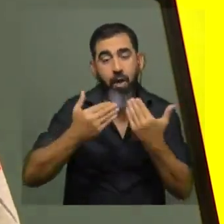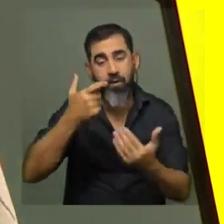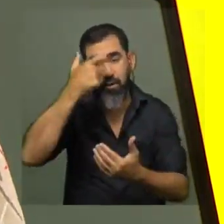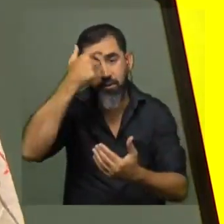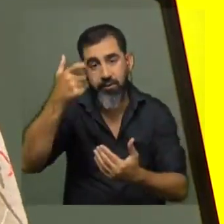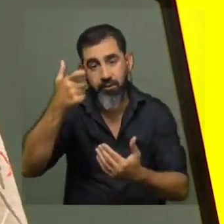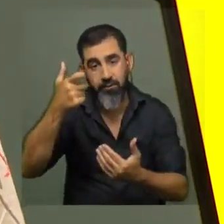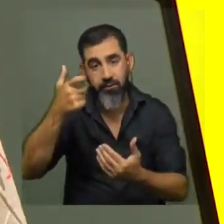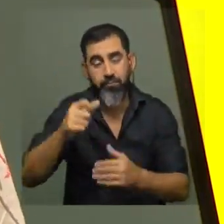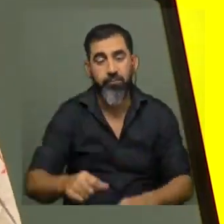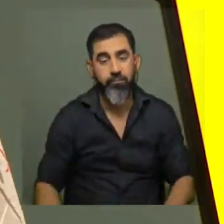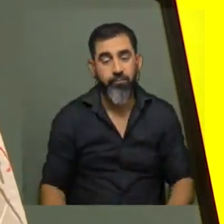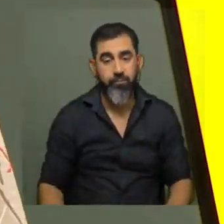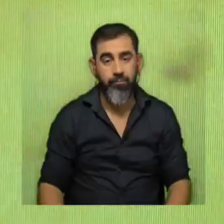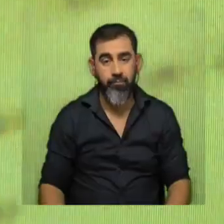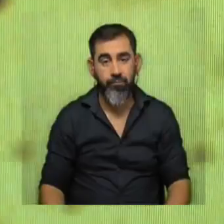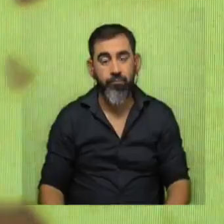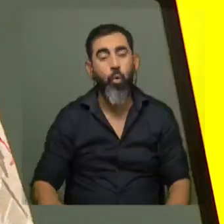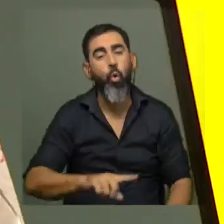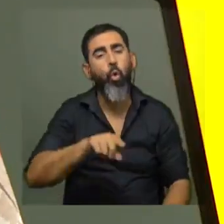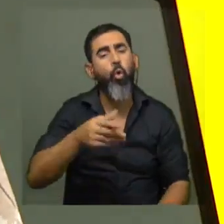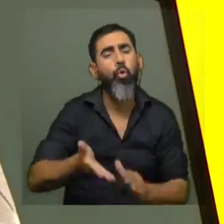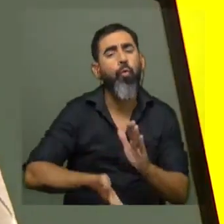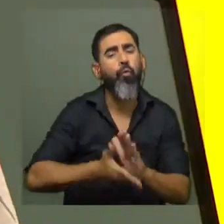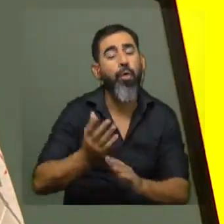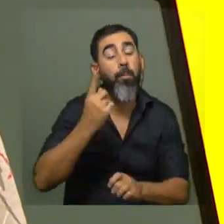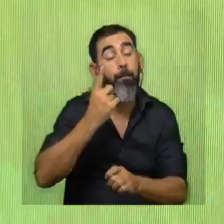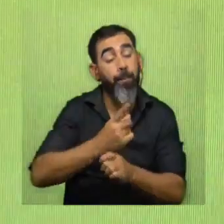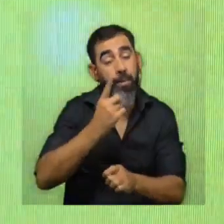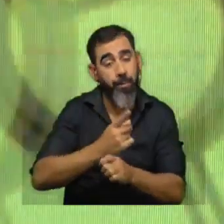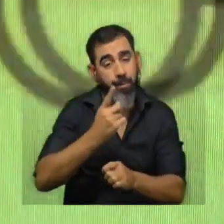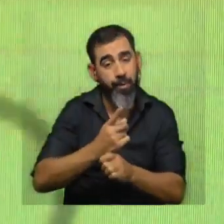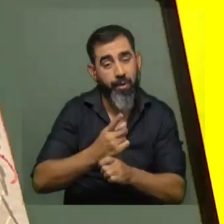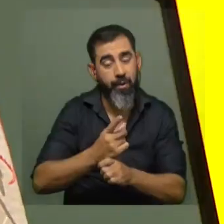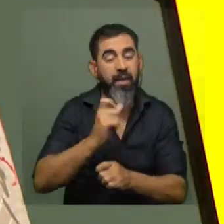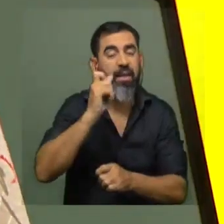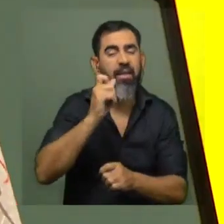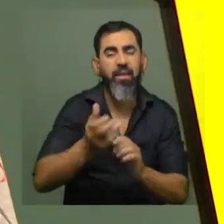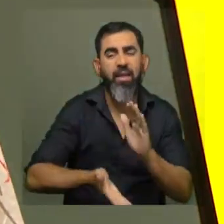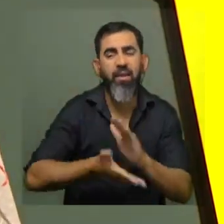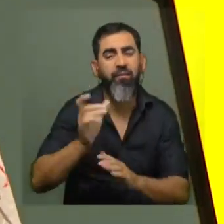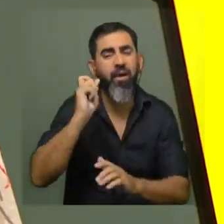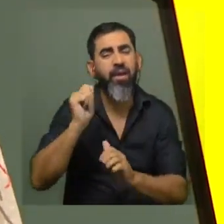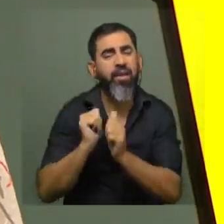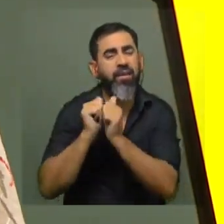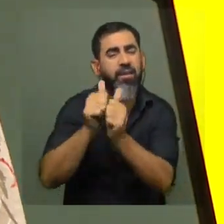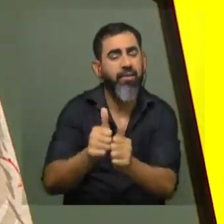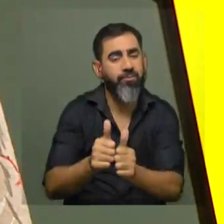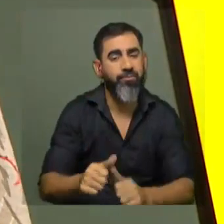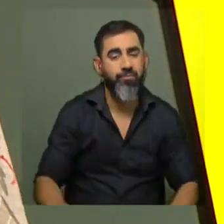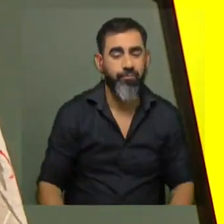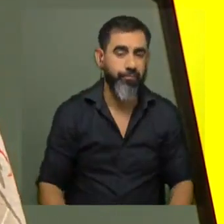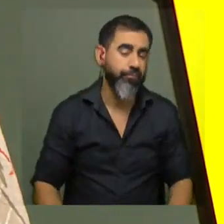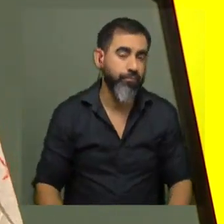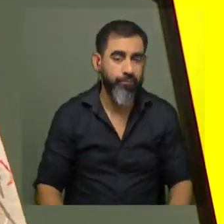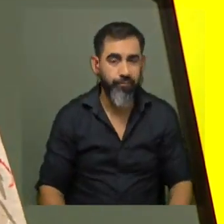que no se ve a primera vista pero ¿a dónde te fuiste? bueno en este primer ¿y a quién te viste? ¿a quién te ve? ¿y dónde nos fuimos? es lo que